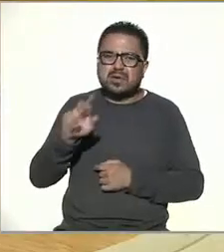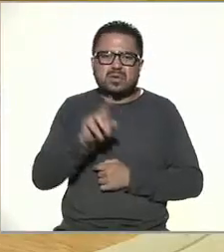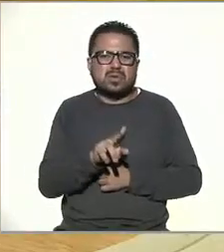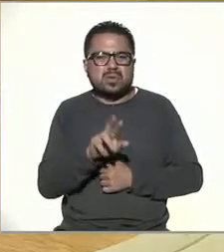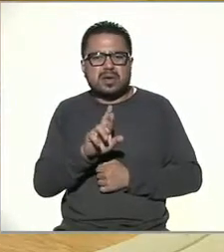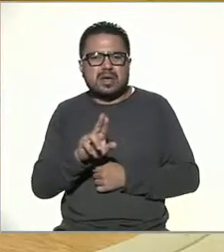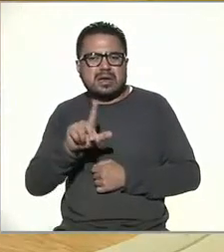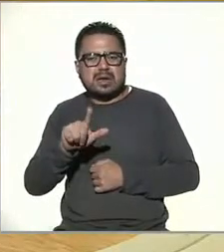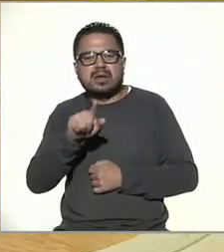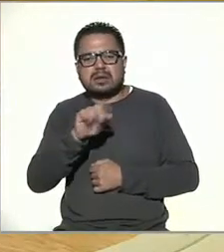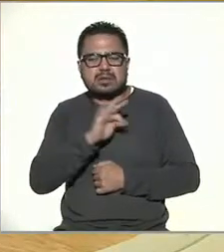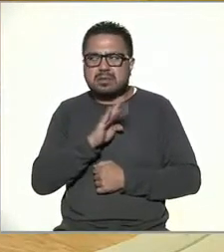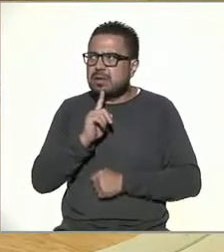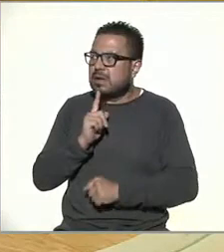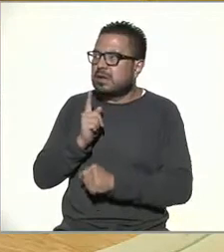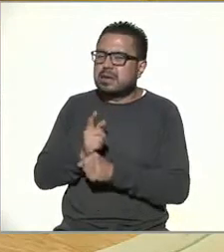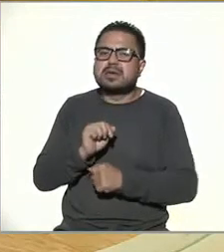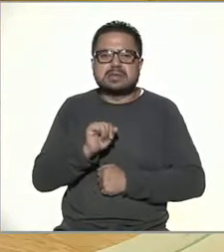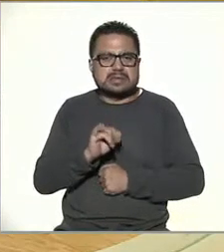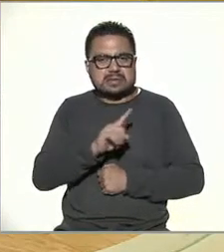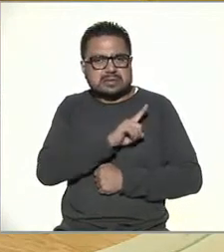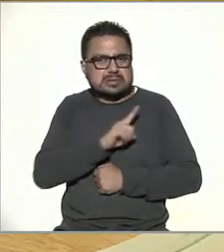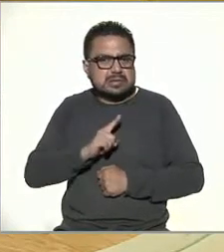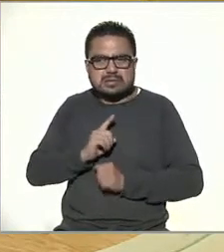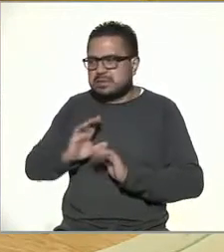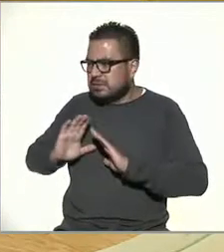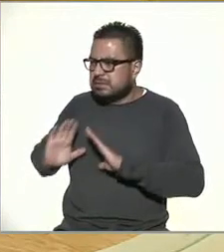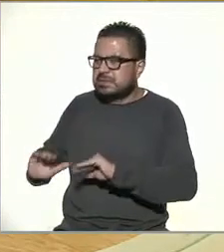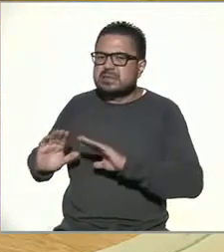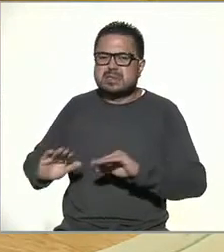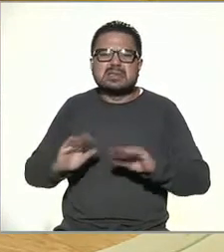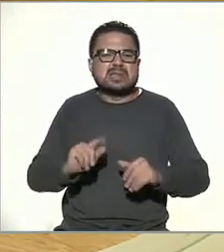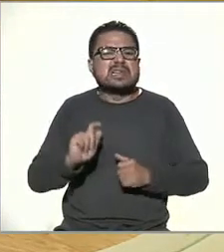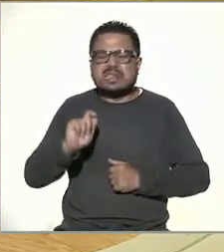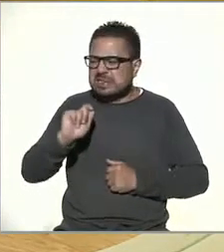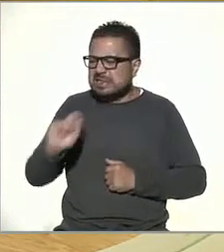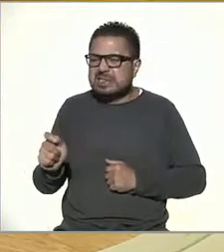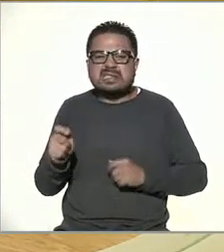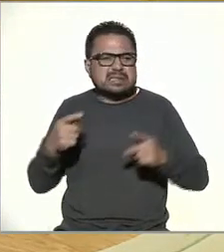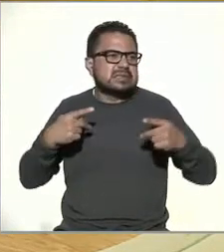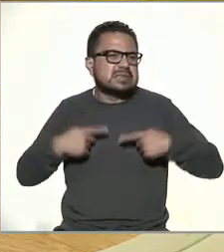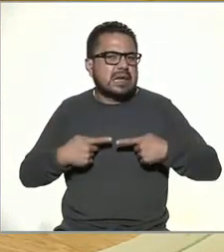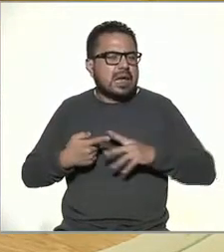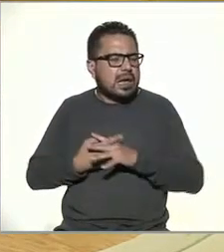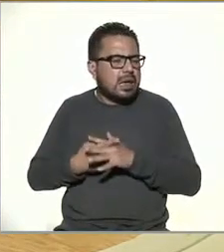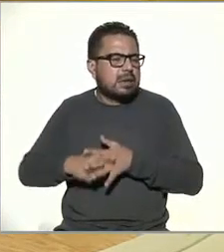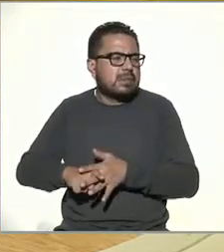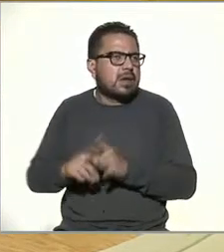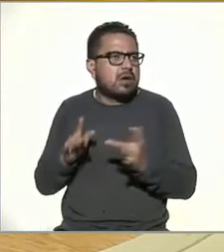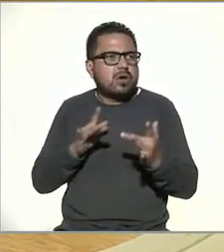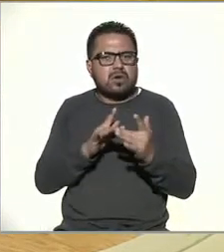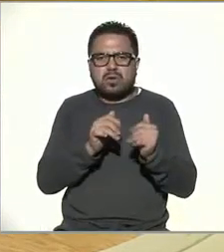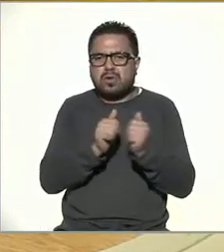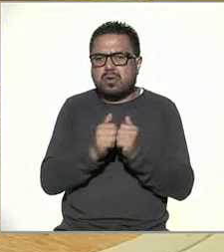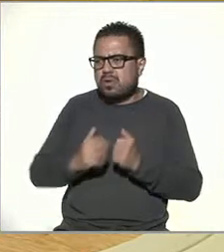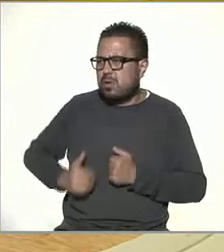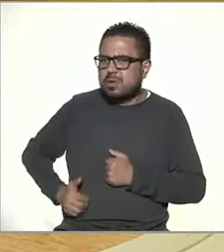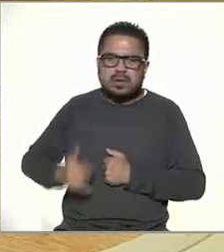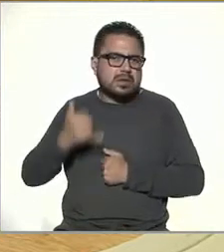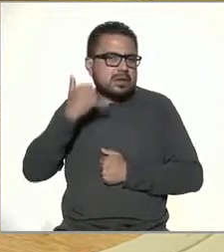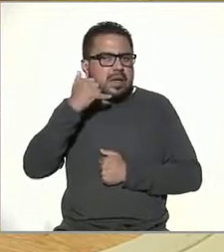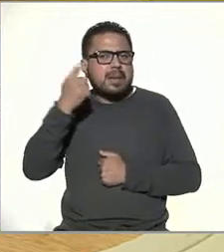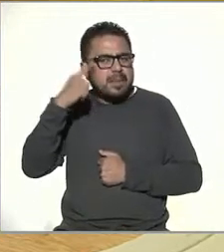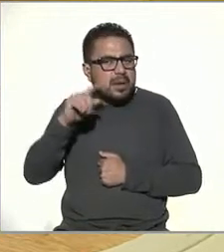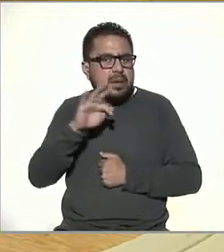te puedes dar cuenta sí habrá que enseñar qué es eso a una persona que apenas está teniendo contacto con un teléfono celular